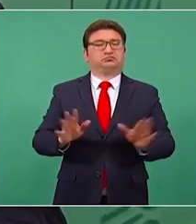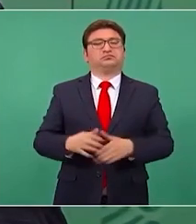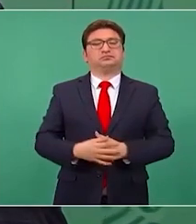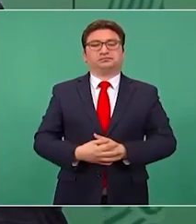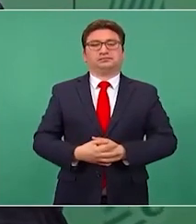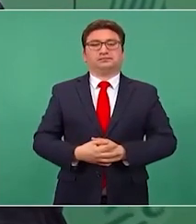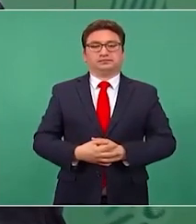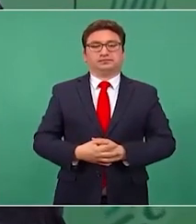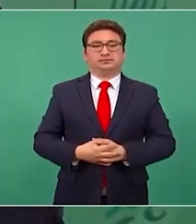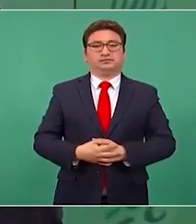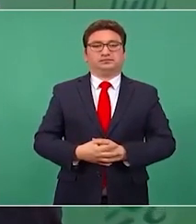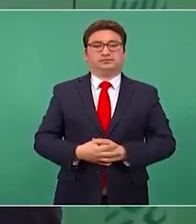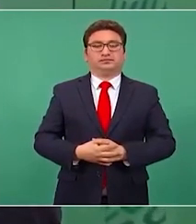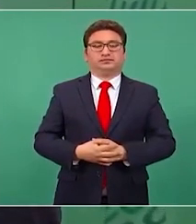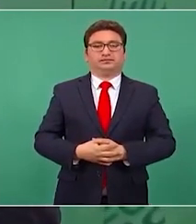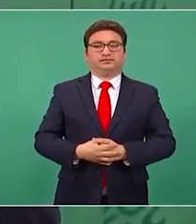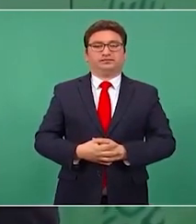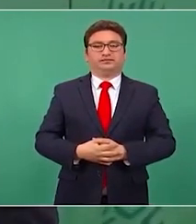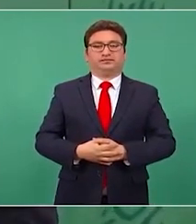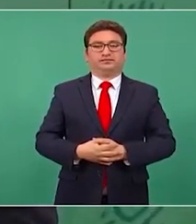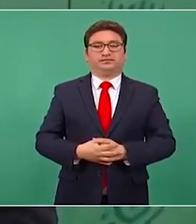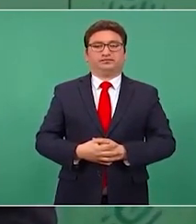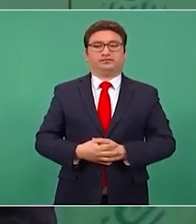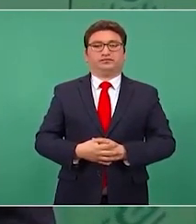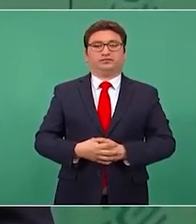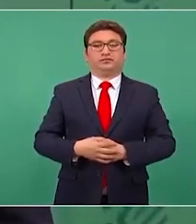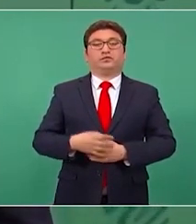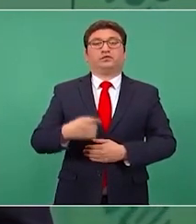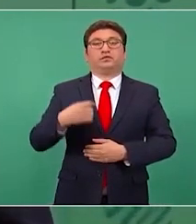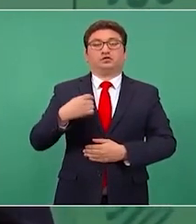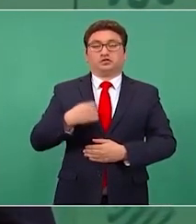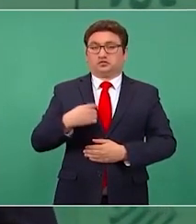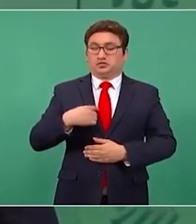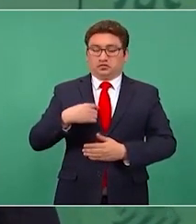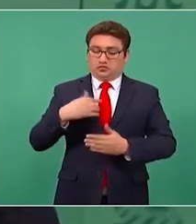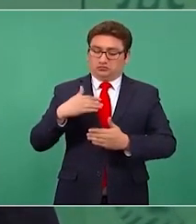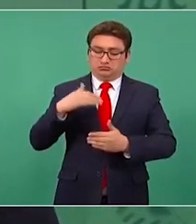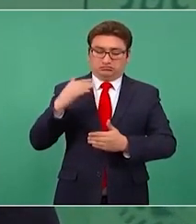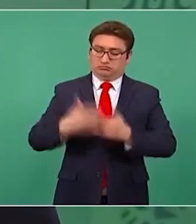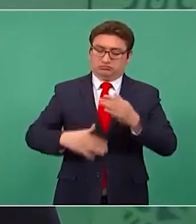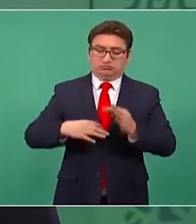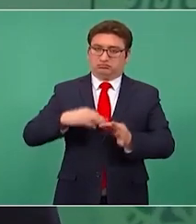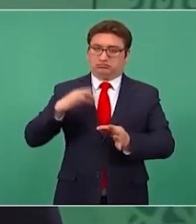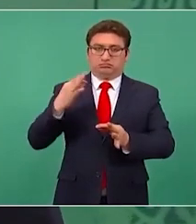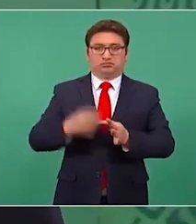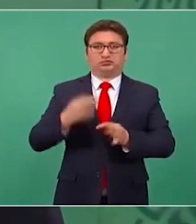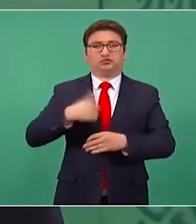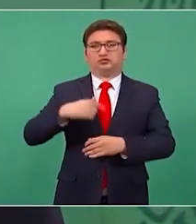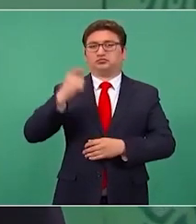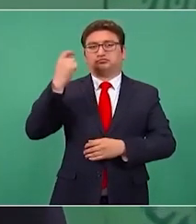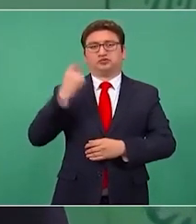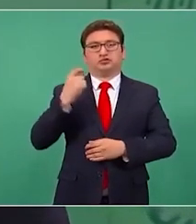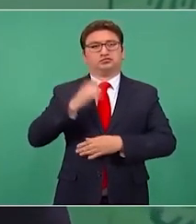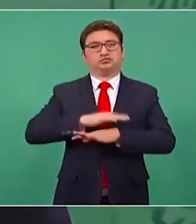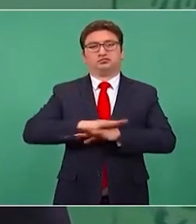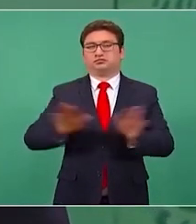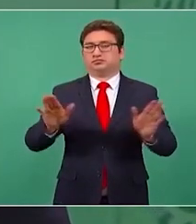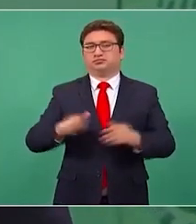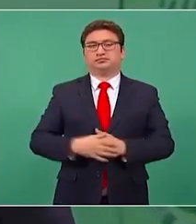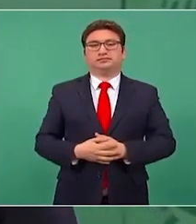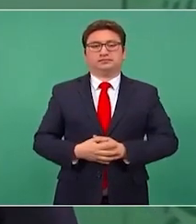voy a llegar, me voy a jubilar. Ya he dicho que